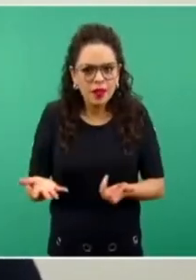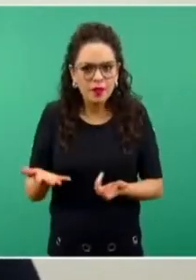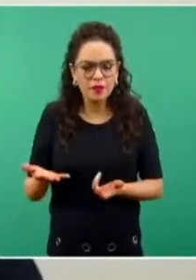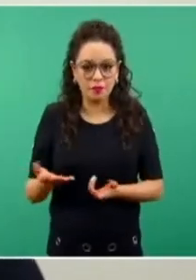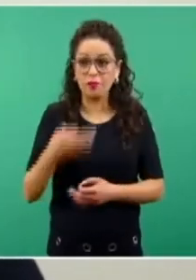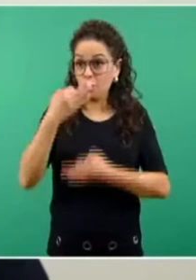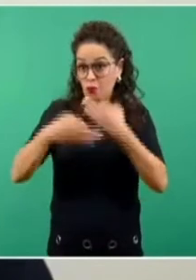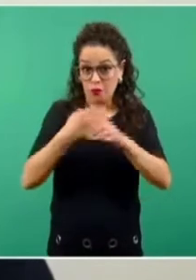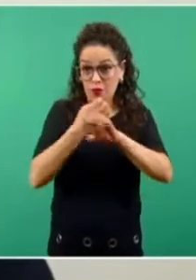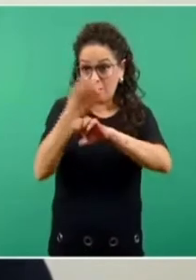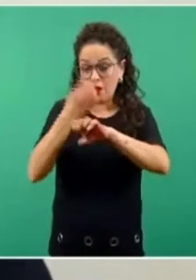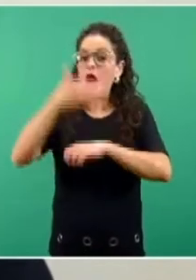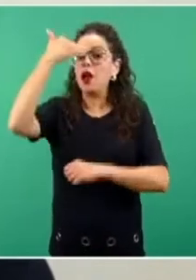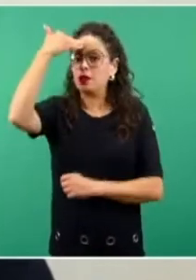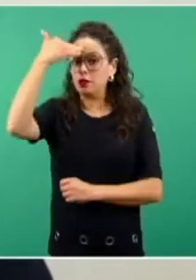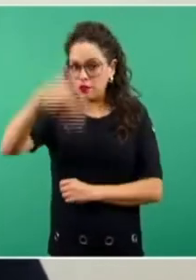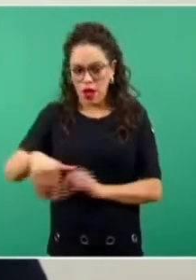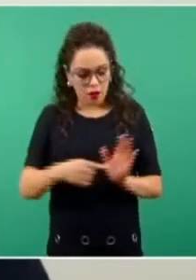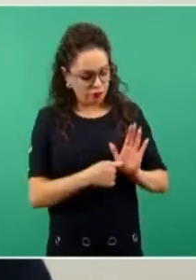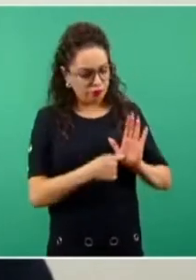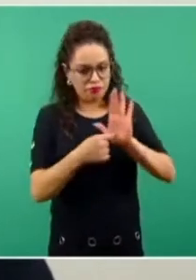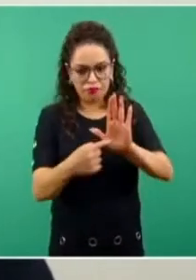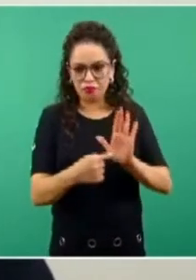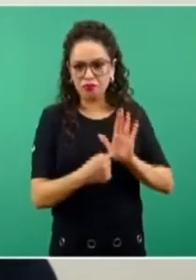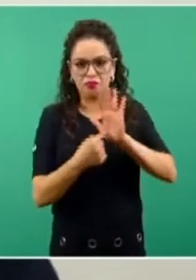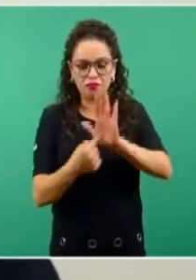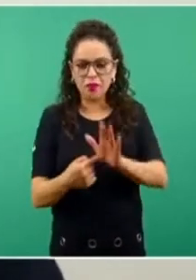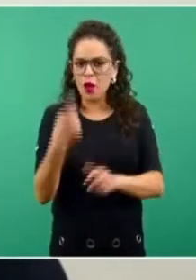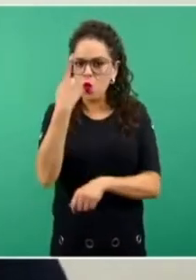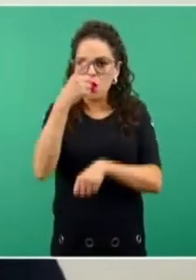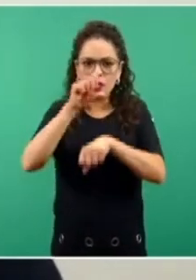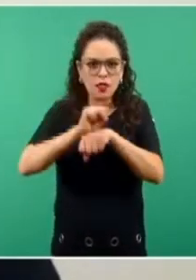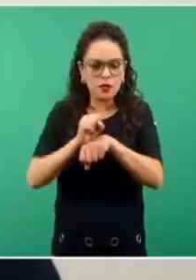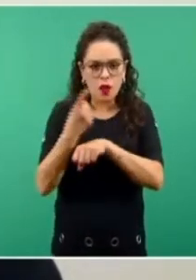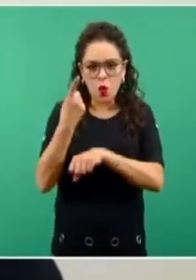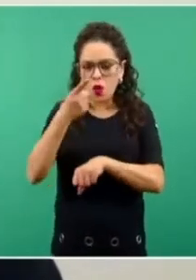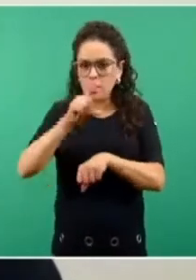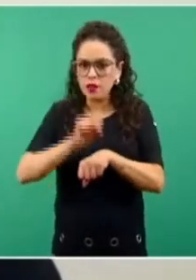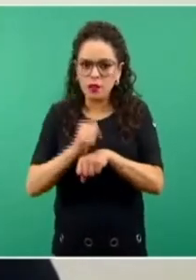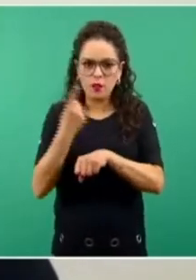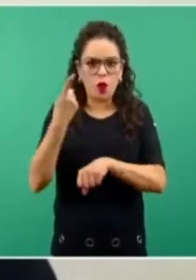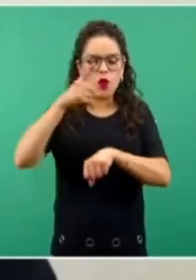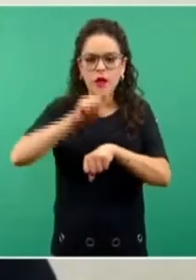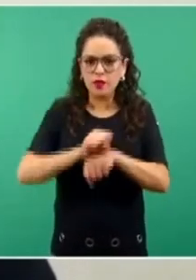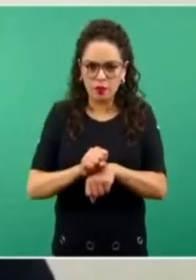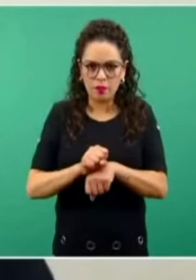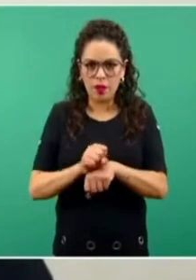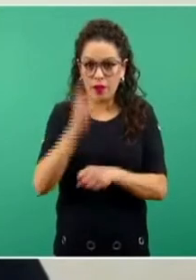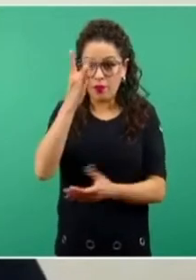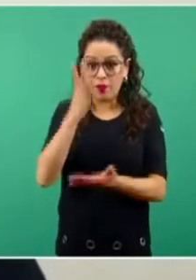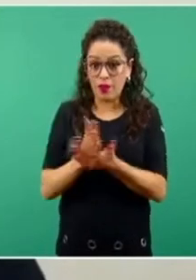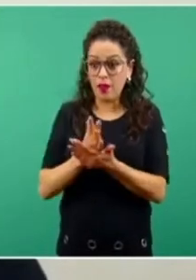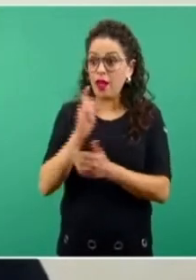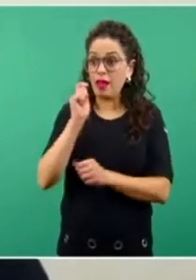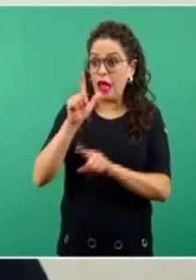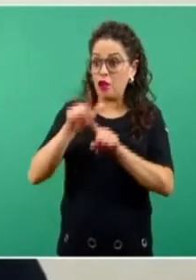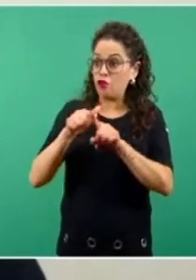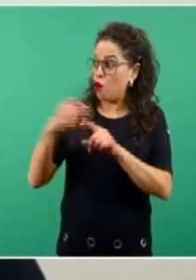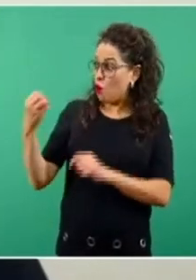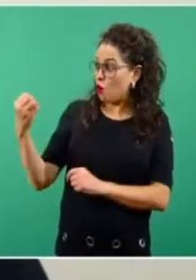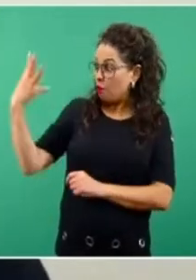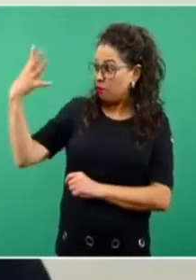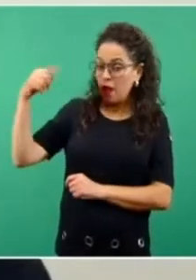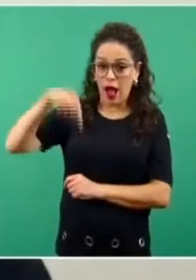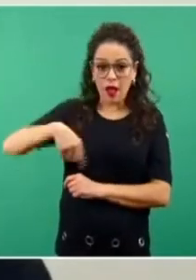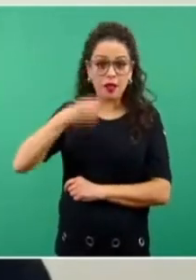conoce de manera semanal. No solamente el color general que se obviamente publica cada 15 días a través de esta